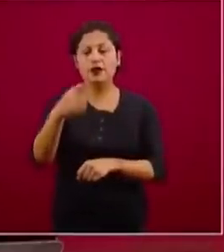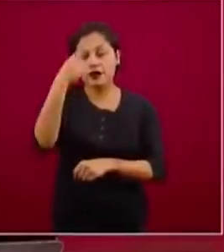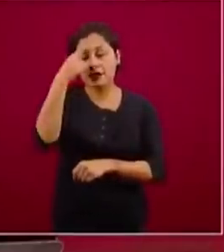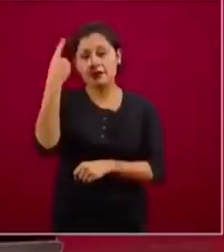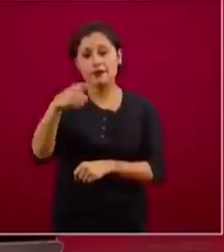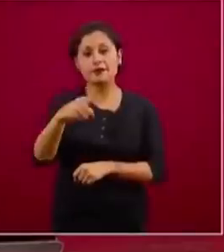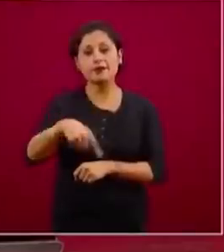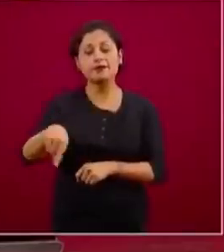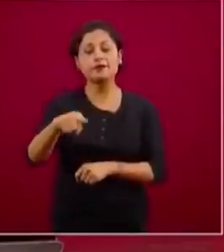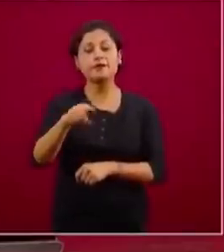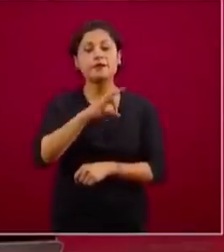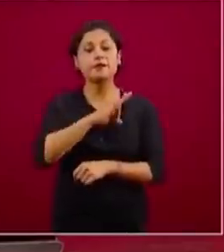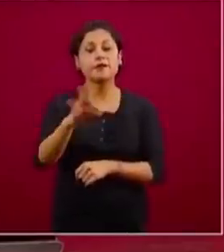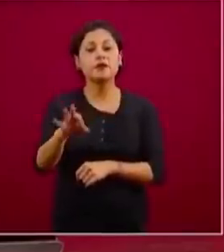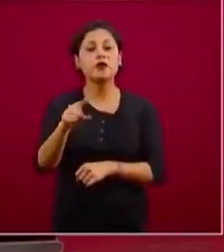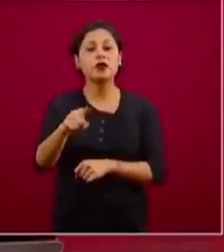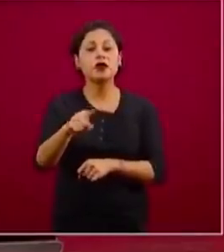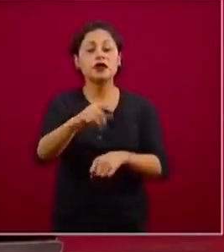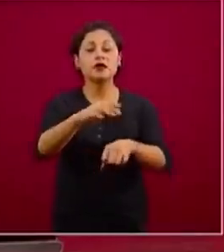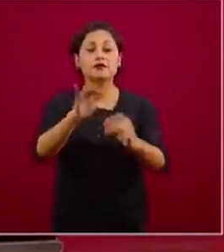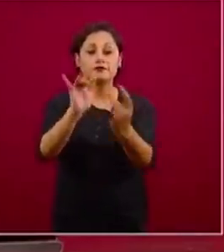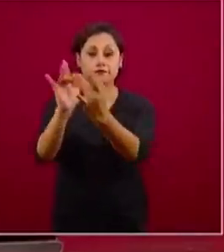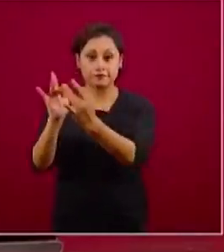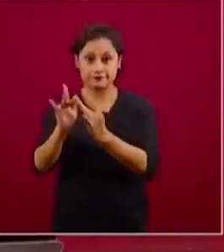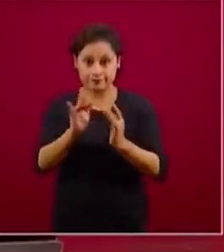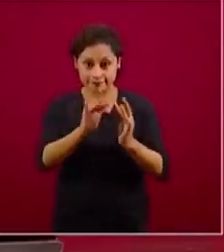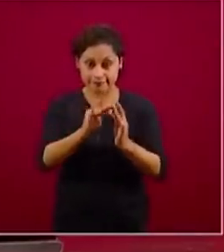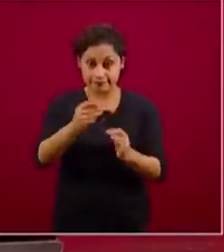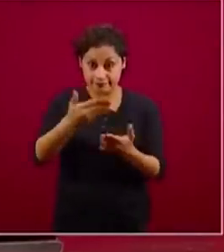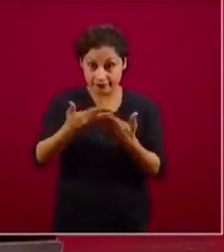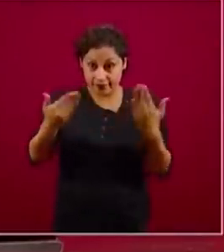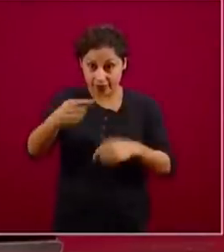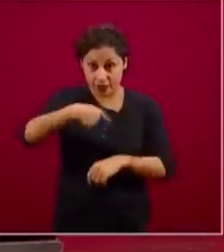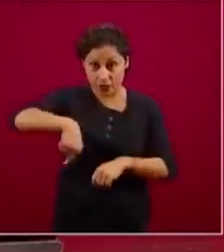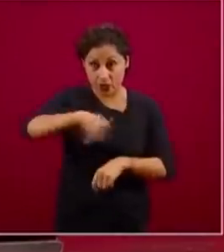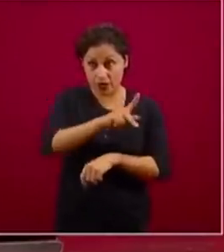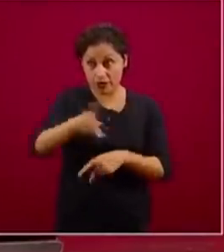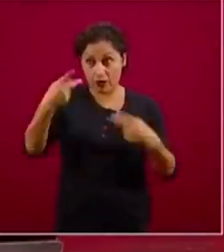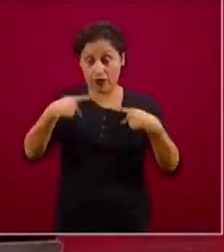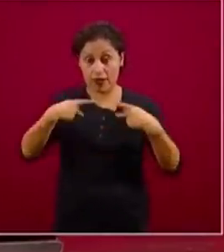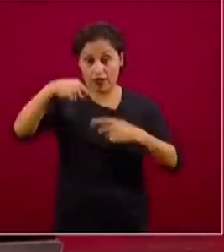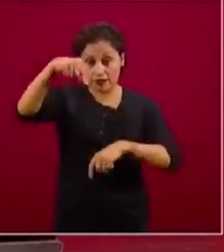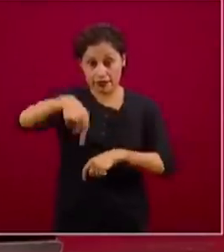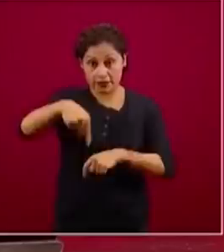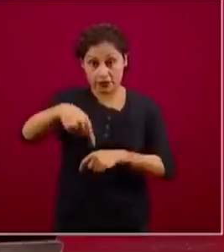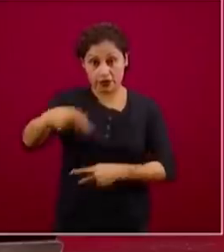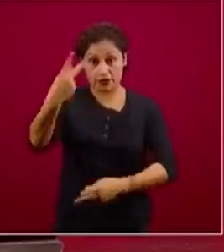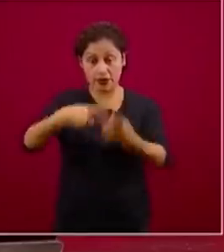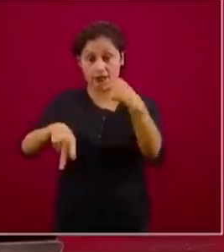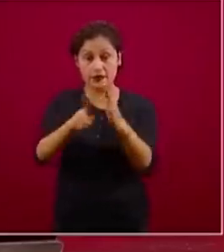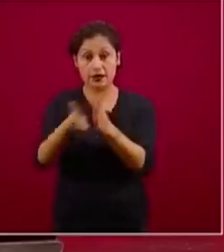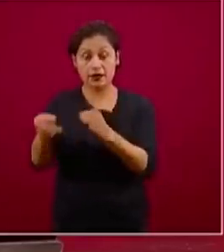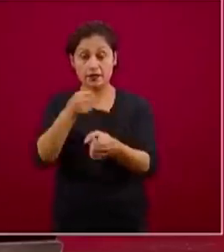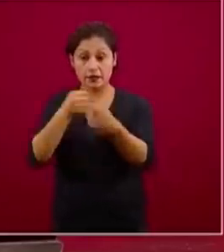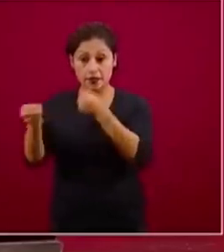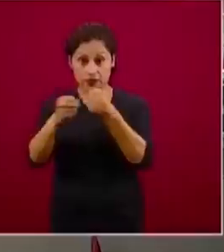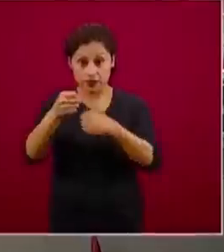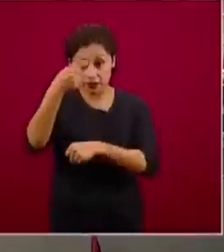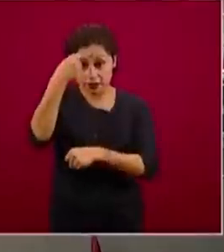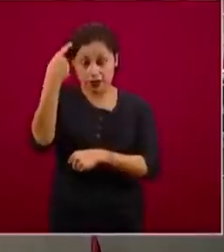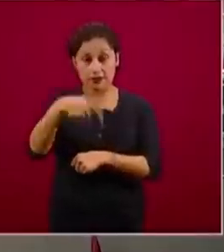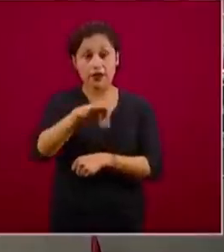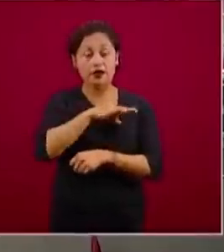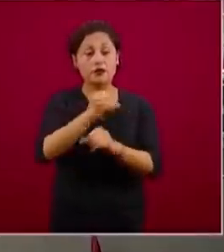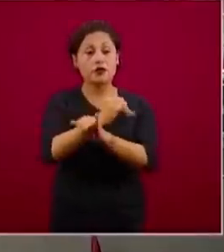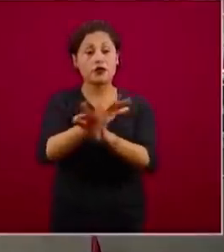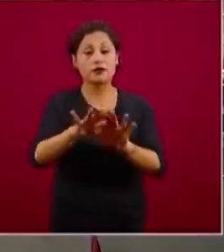situación de potenciales contactos a todos quienes estamos en este recinto, ustedes comunicadoras y comunicadores. También